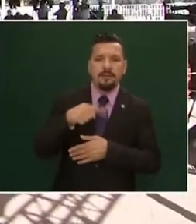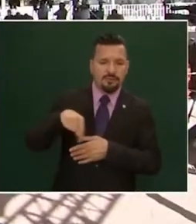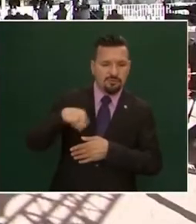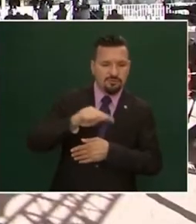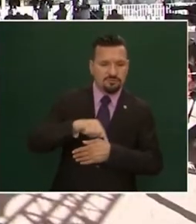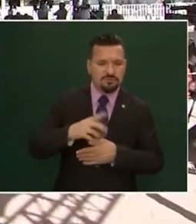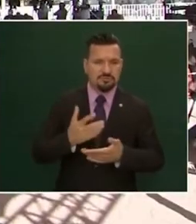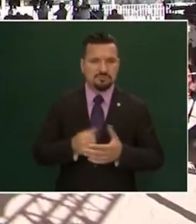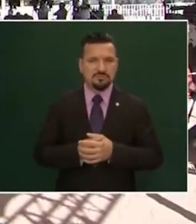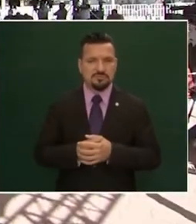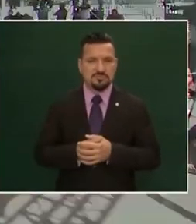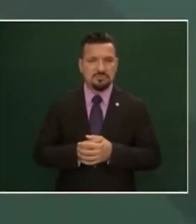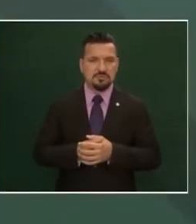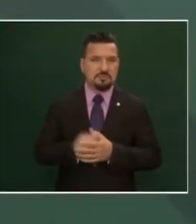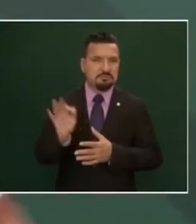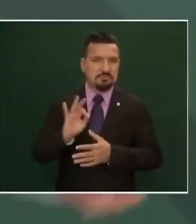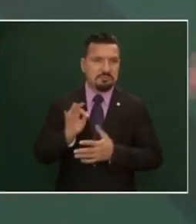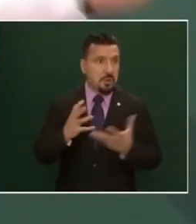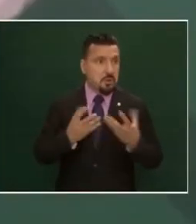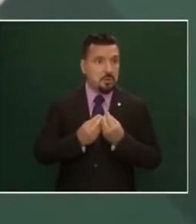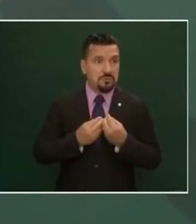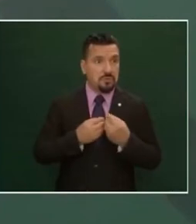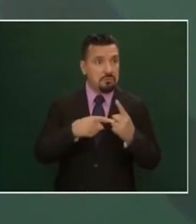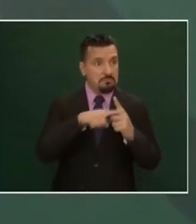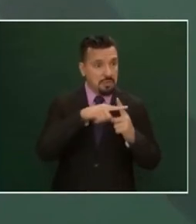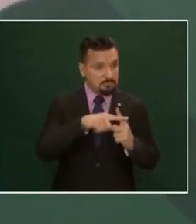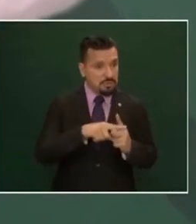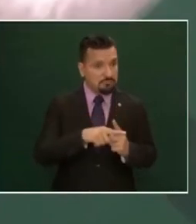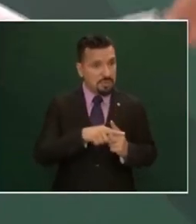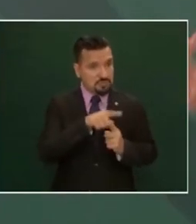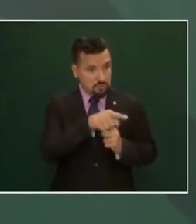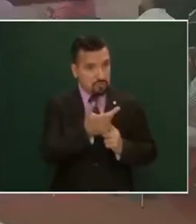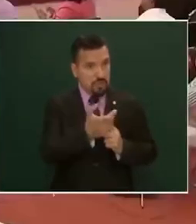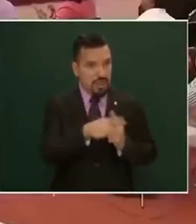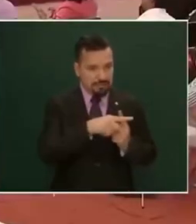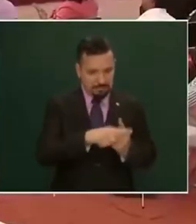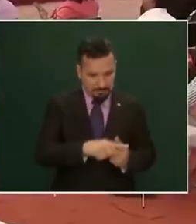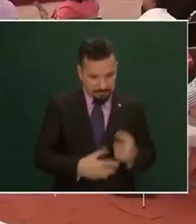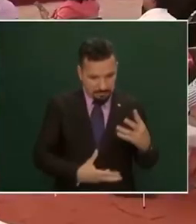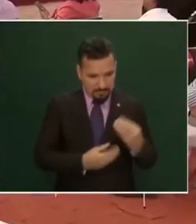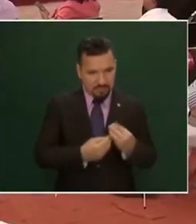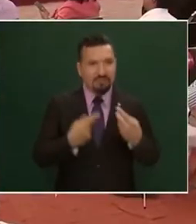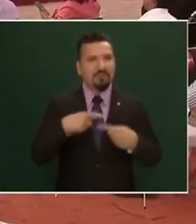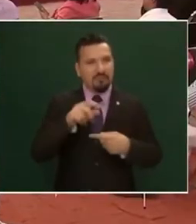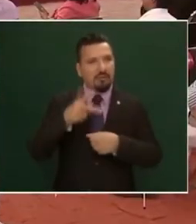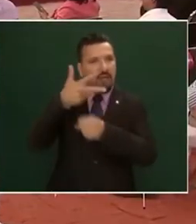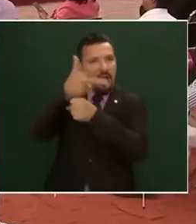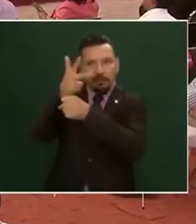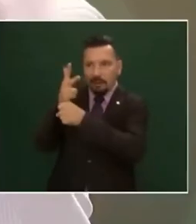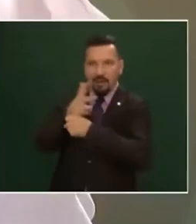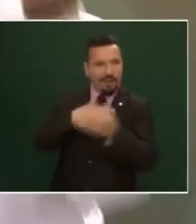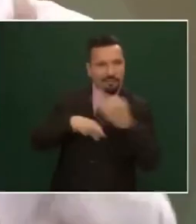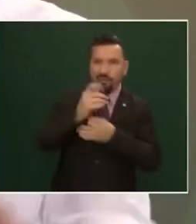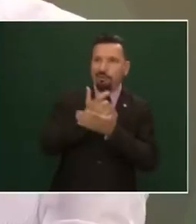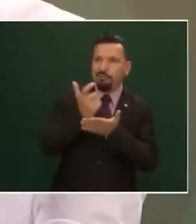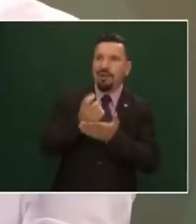a lo mejor no le llegamos todos leyendo los compañeros camarógrafos fotógrafos